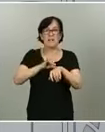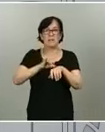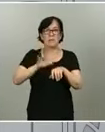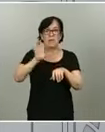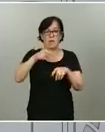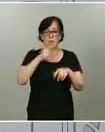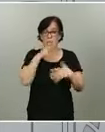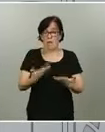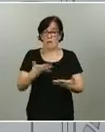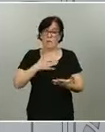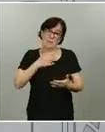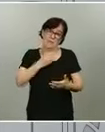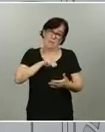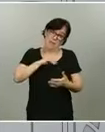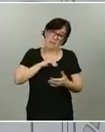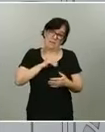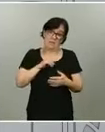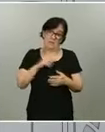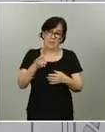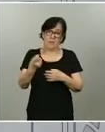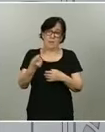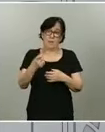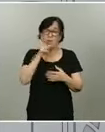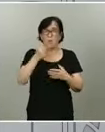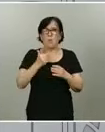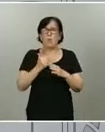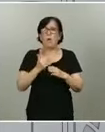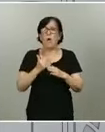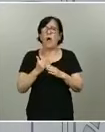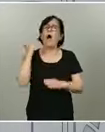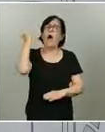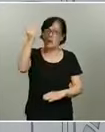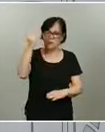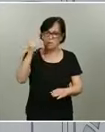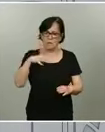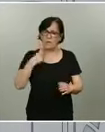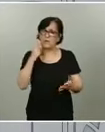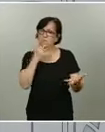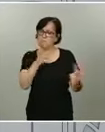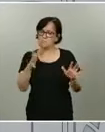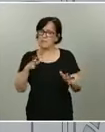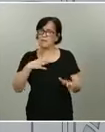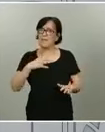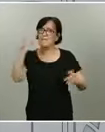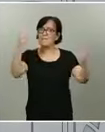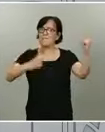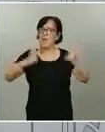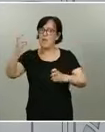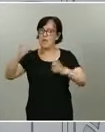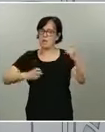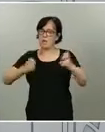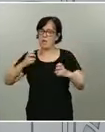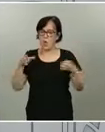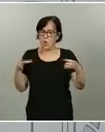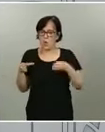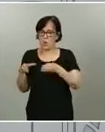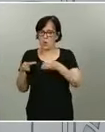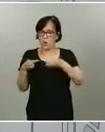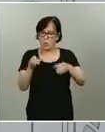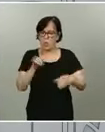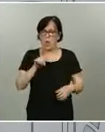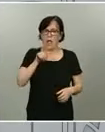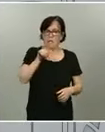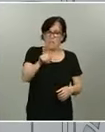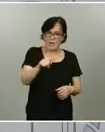país y suficientemente alta como para que la probabilidad de que vengan en un grupo, en un avión, algunos